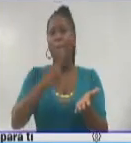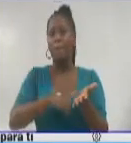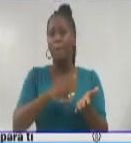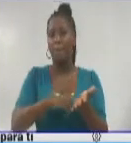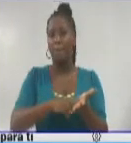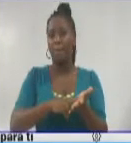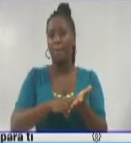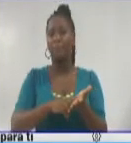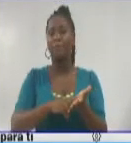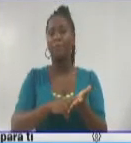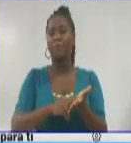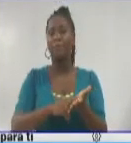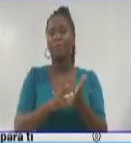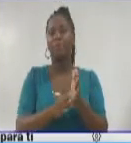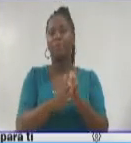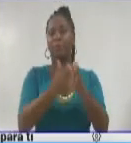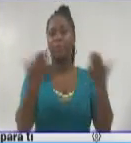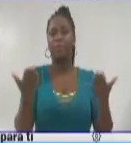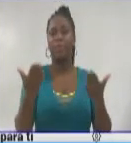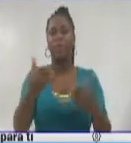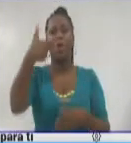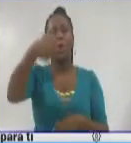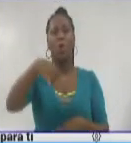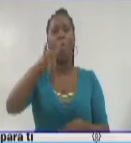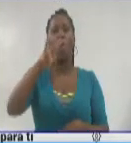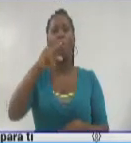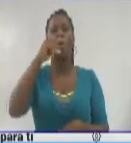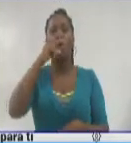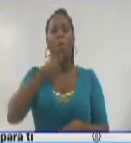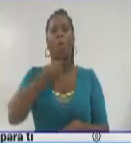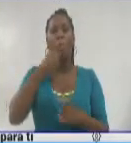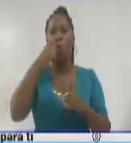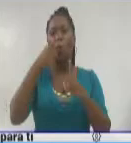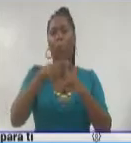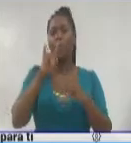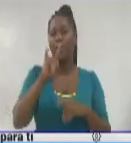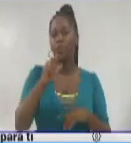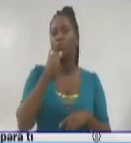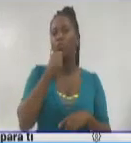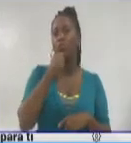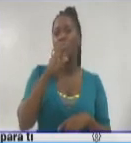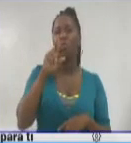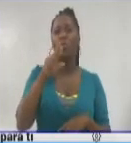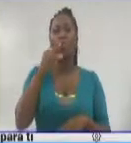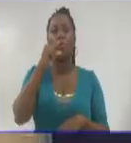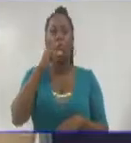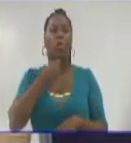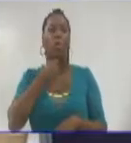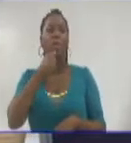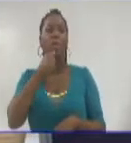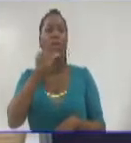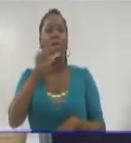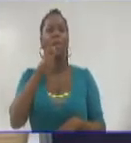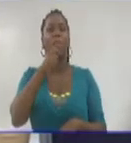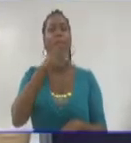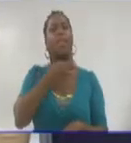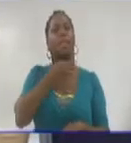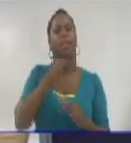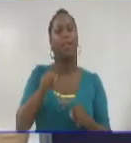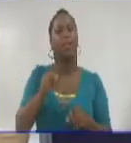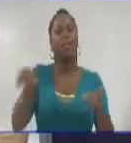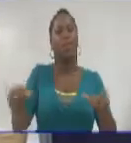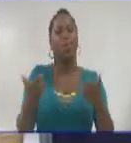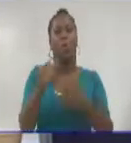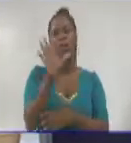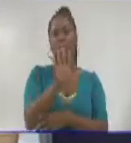del periódico Juventud Reverde que hoy celebra su 56 aniversario. Así mismo es, Rafael. Vamos a leer un poco el